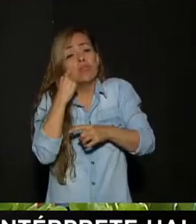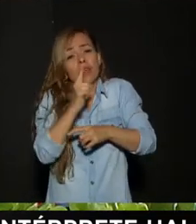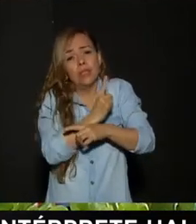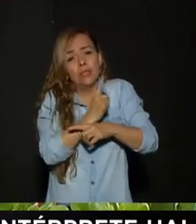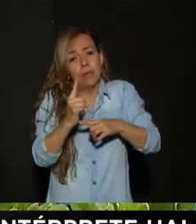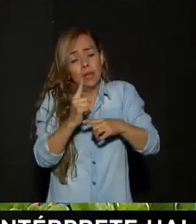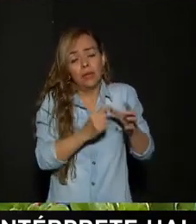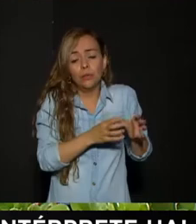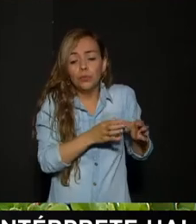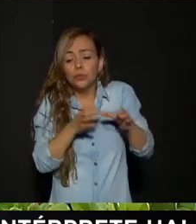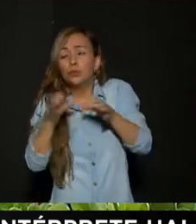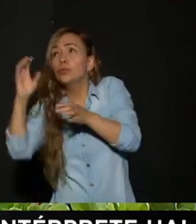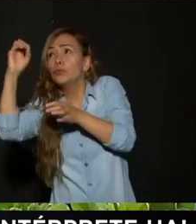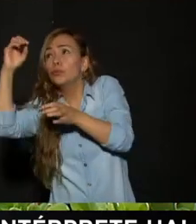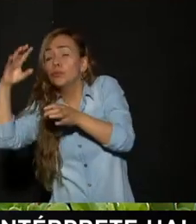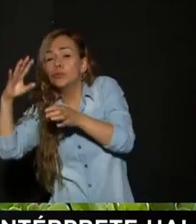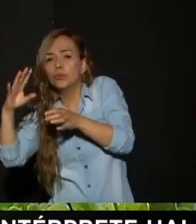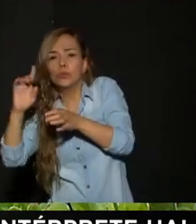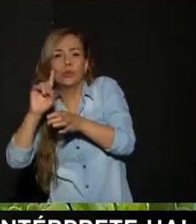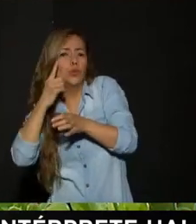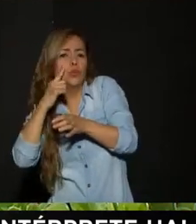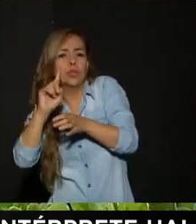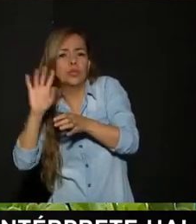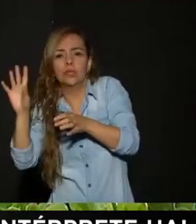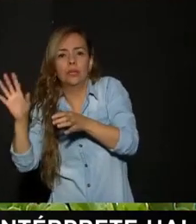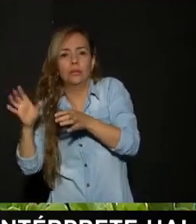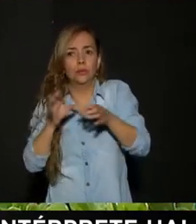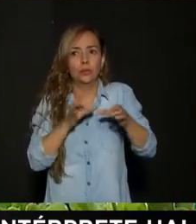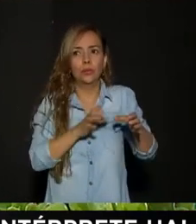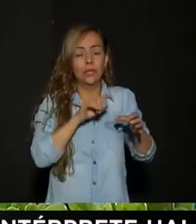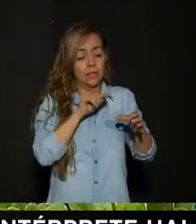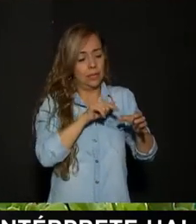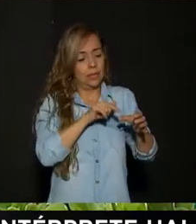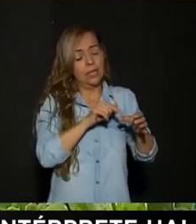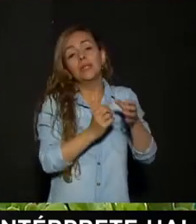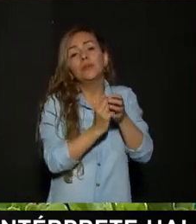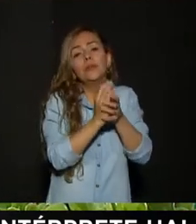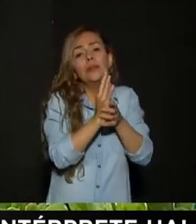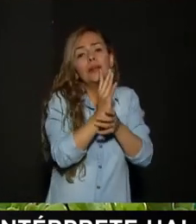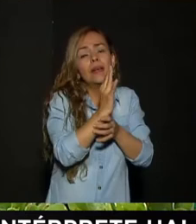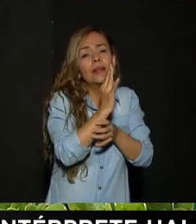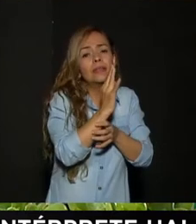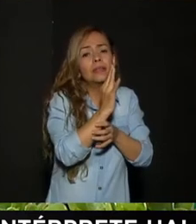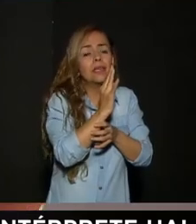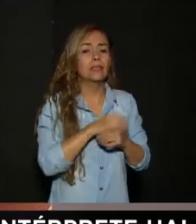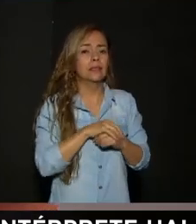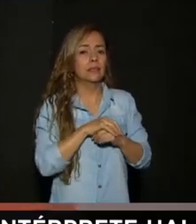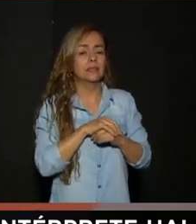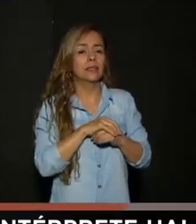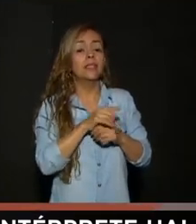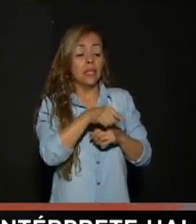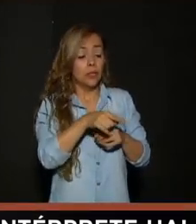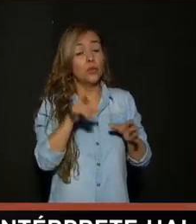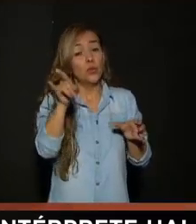vamos a tener Porque ellas Estas plantas Tienen Máico religioso Se dice Porque pueden Entonces atraer Lo que son las